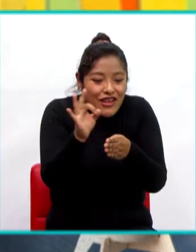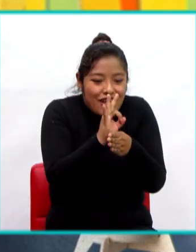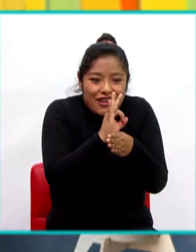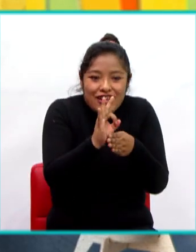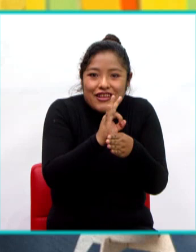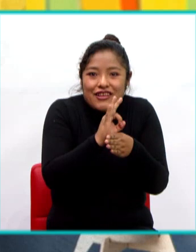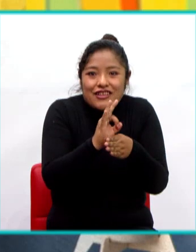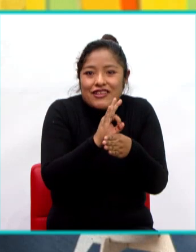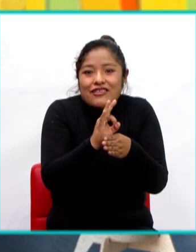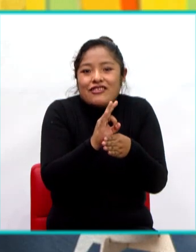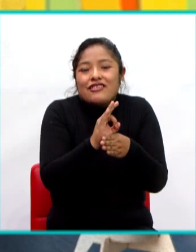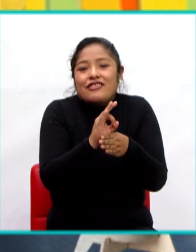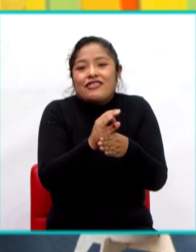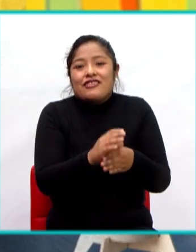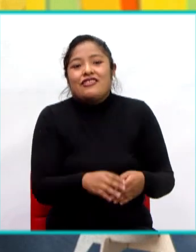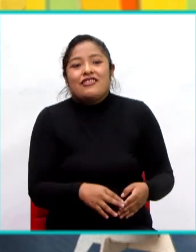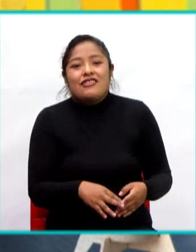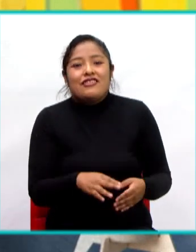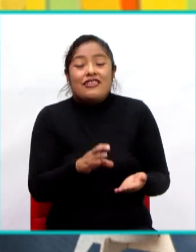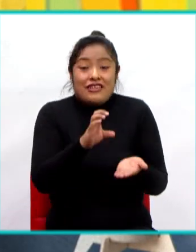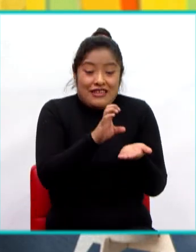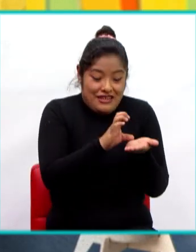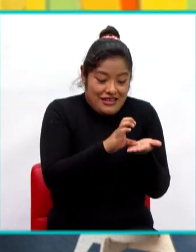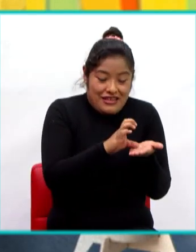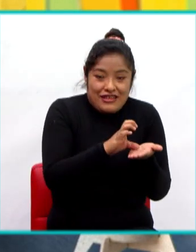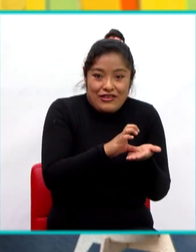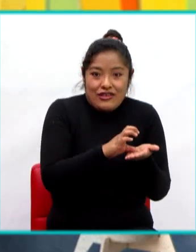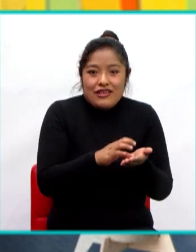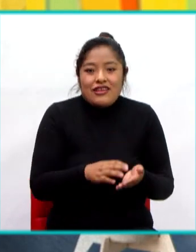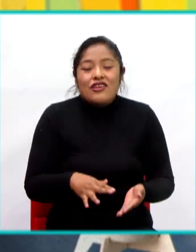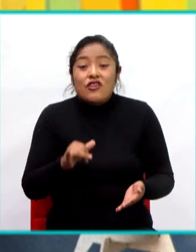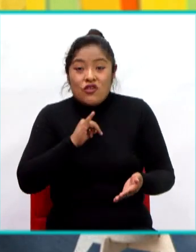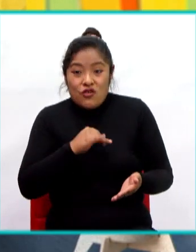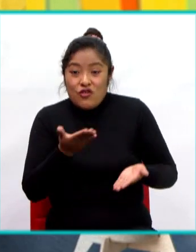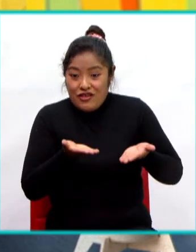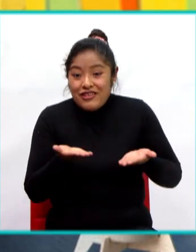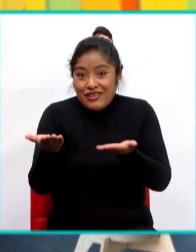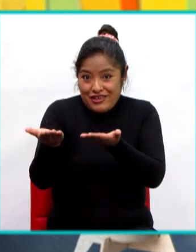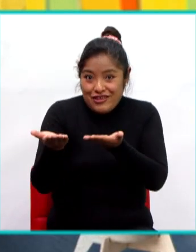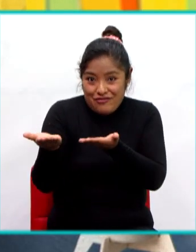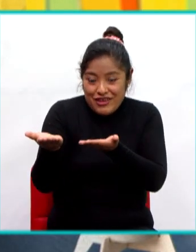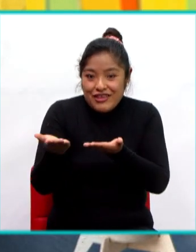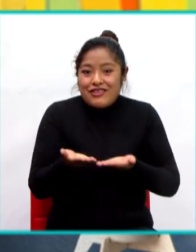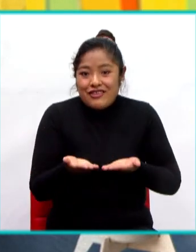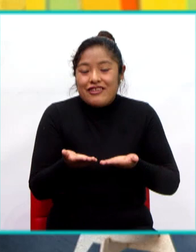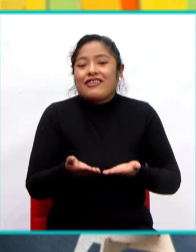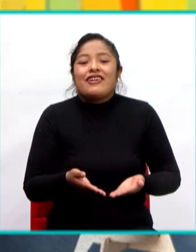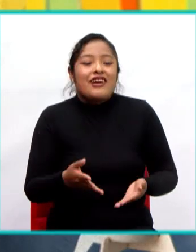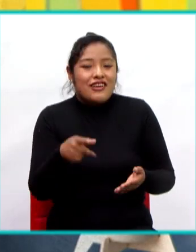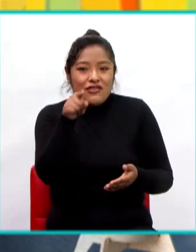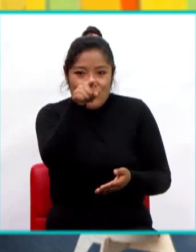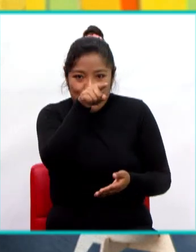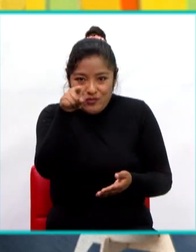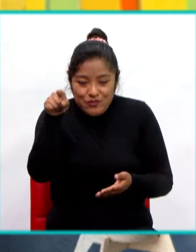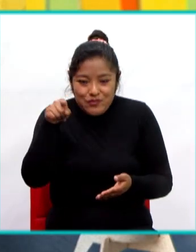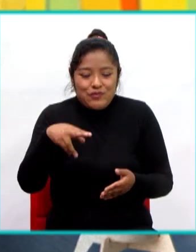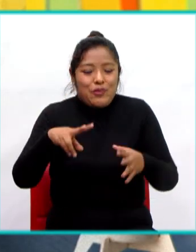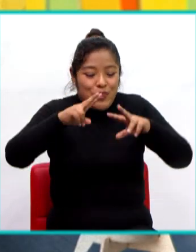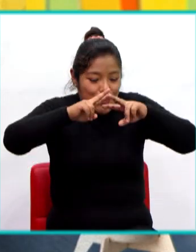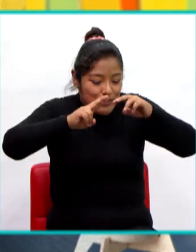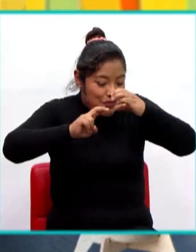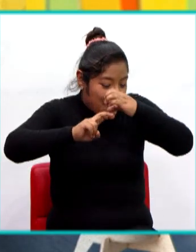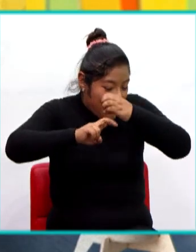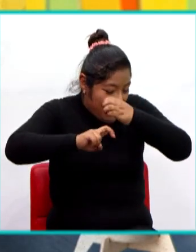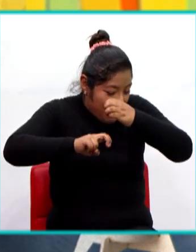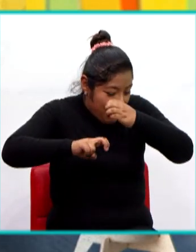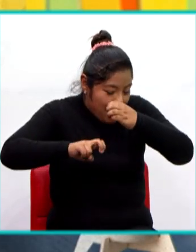biosfera también. Bueno, entonces, les invito a investigar más aspectos positivos en beneficio del planeta